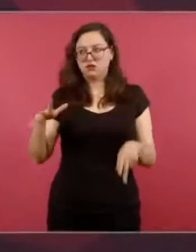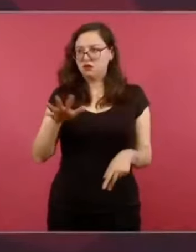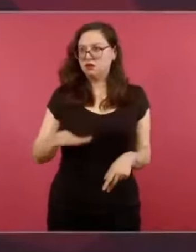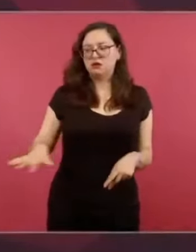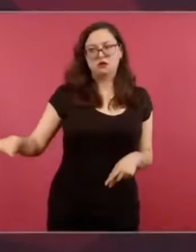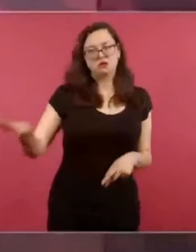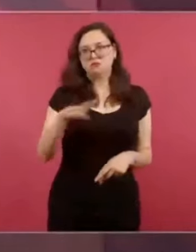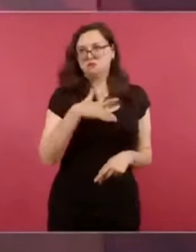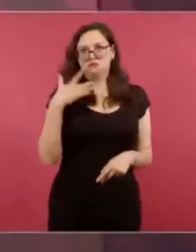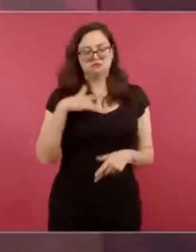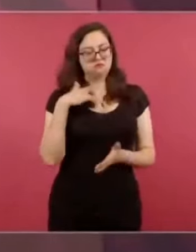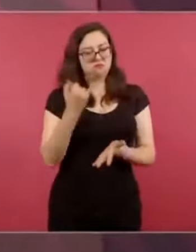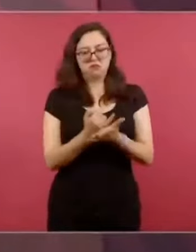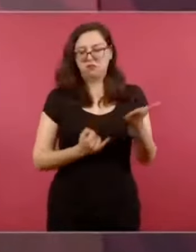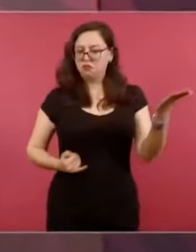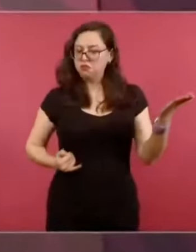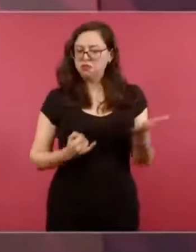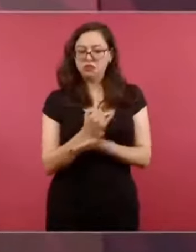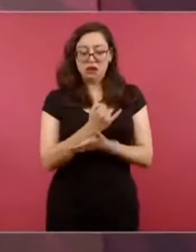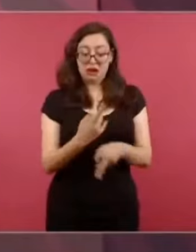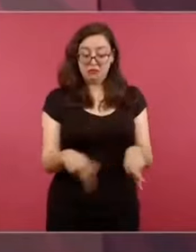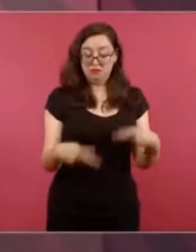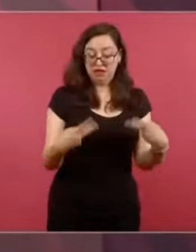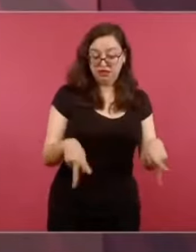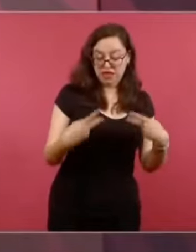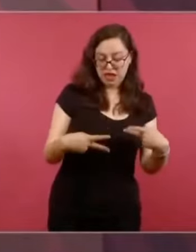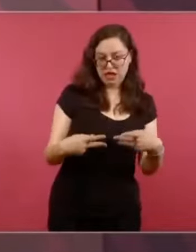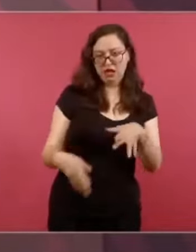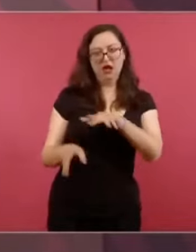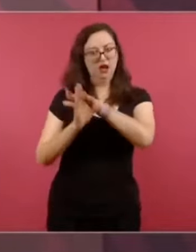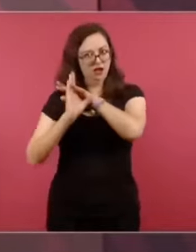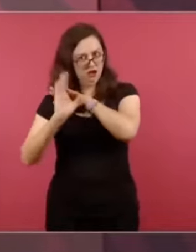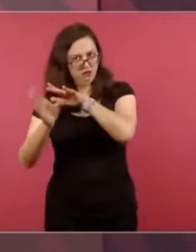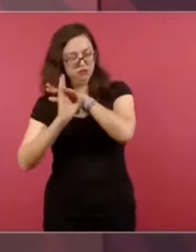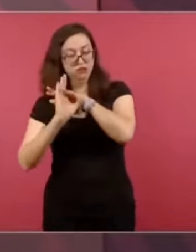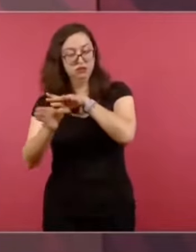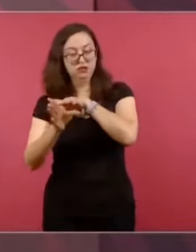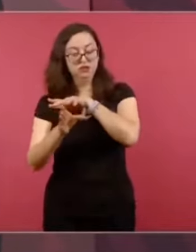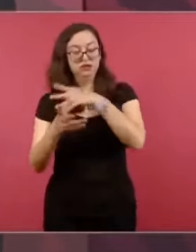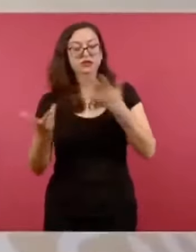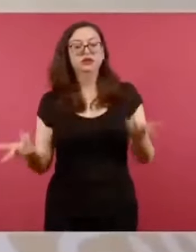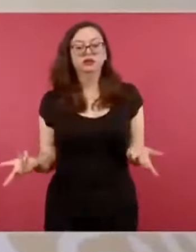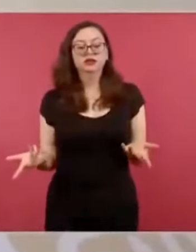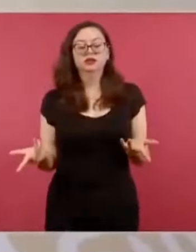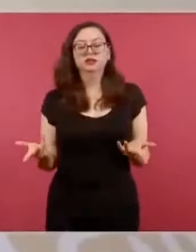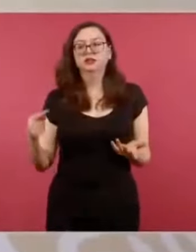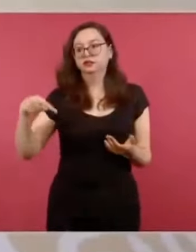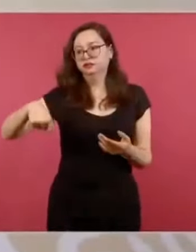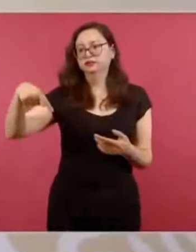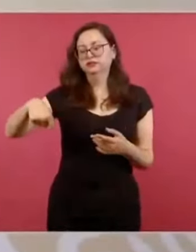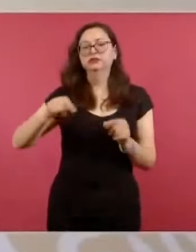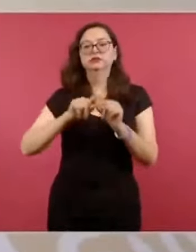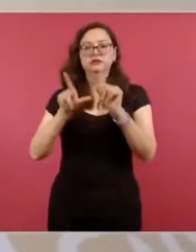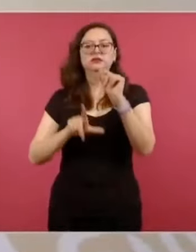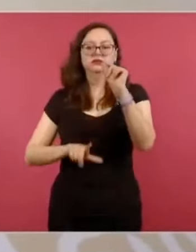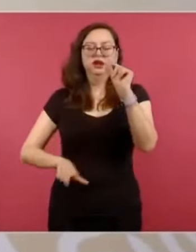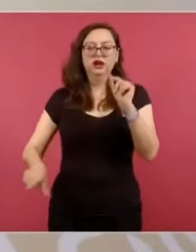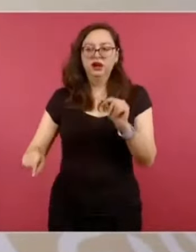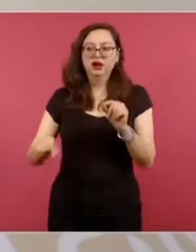pues hubiese habido un estallito en México